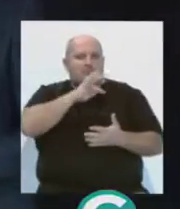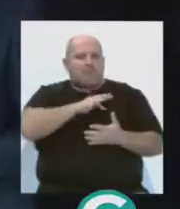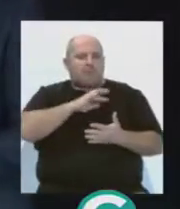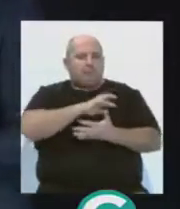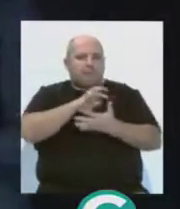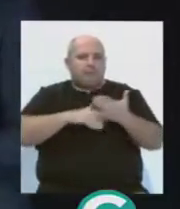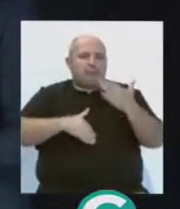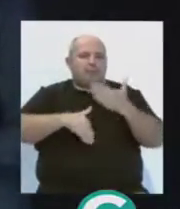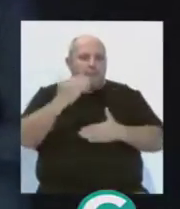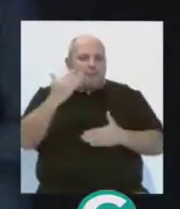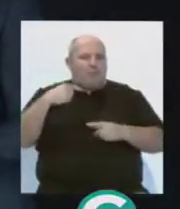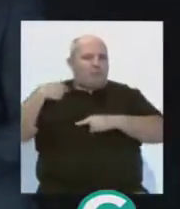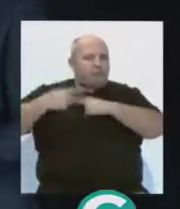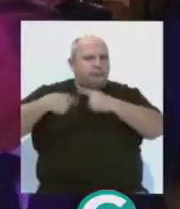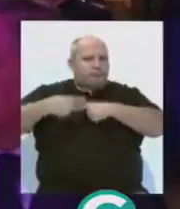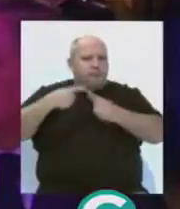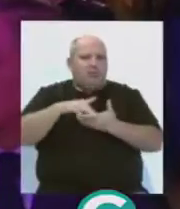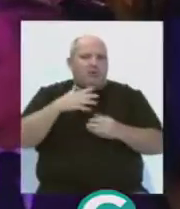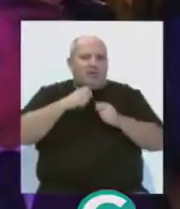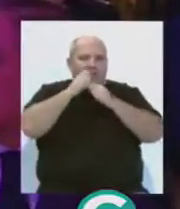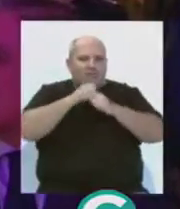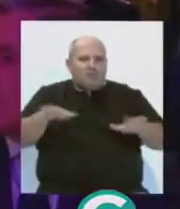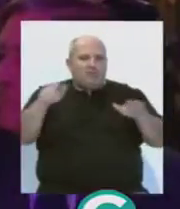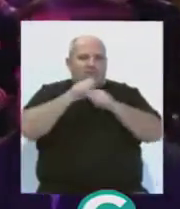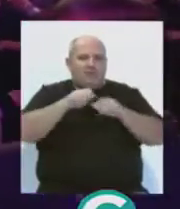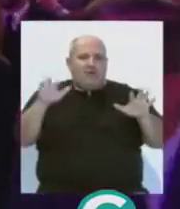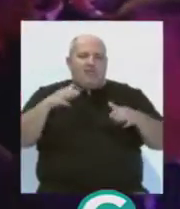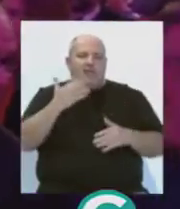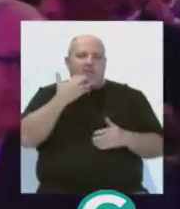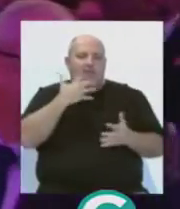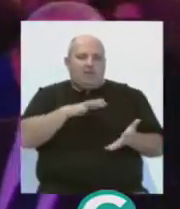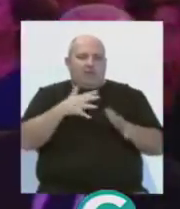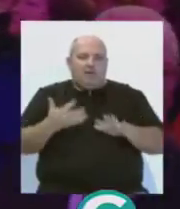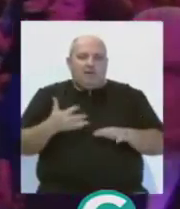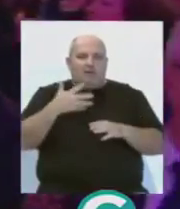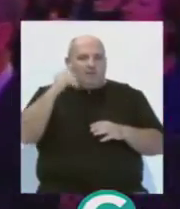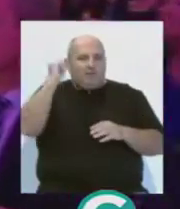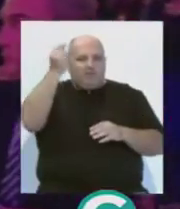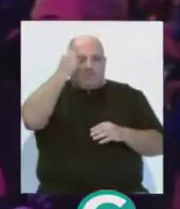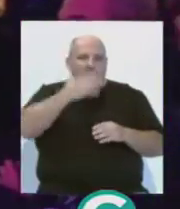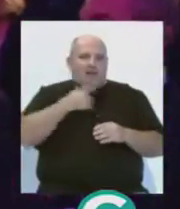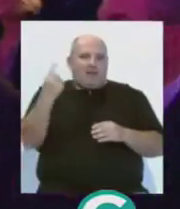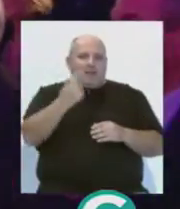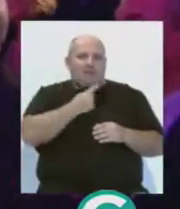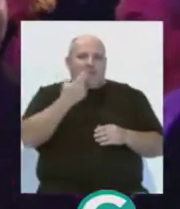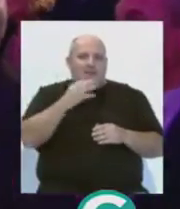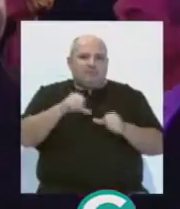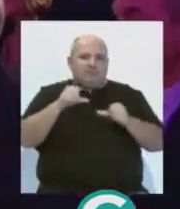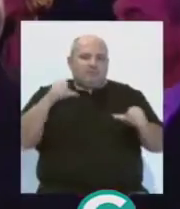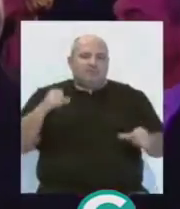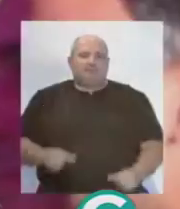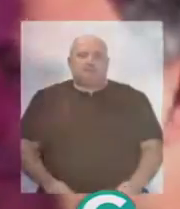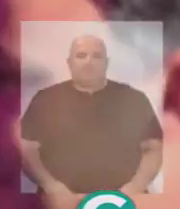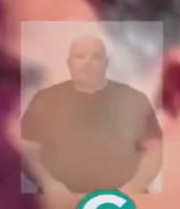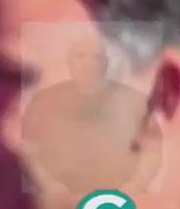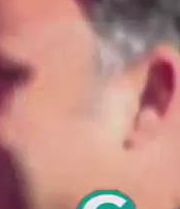redacción del periódico, por su trayectoria y su difusión de Cádiz con la ejemplaridad de su talento en cada uno de sus logros y actividades.